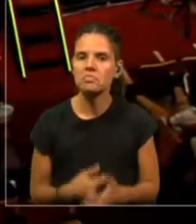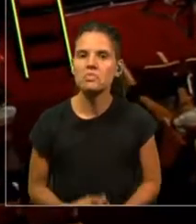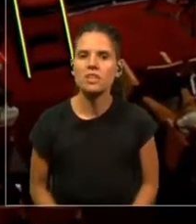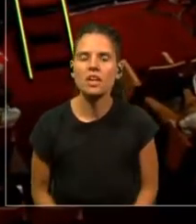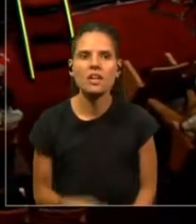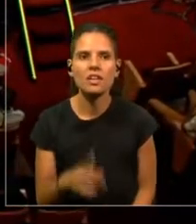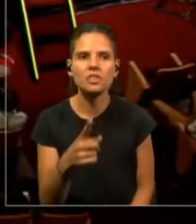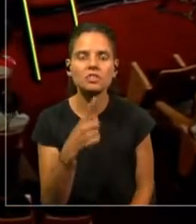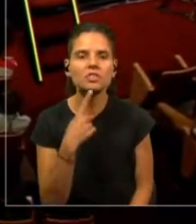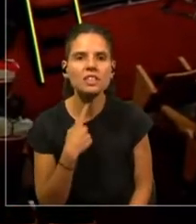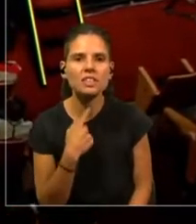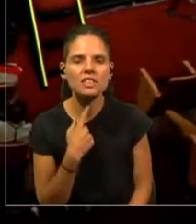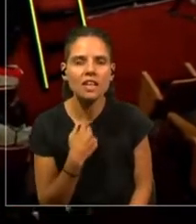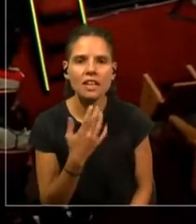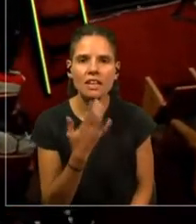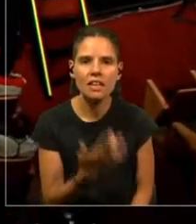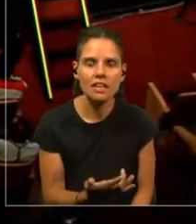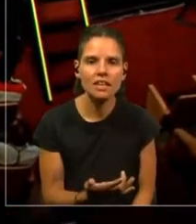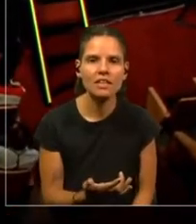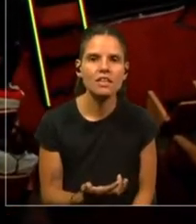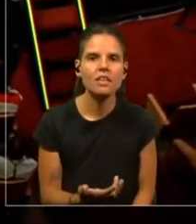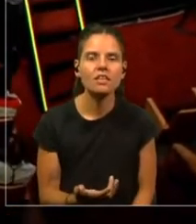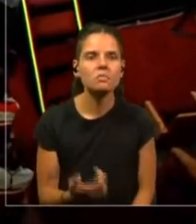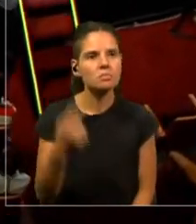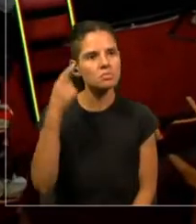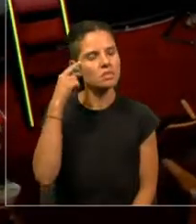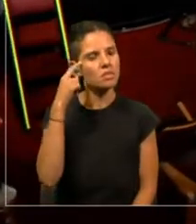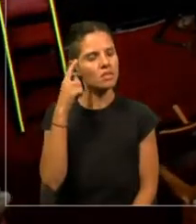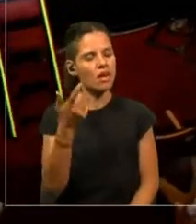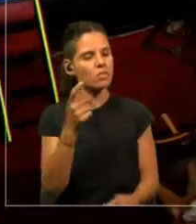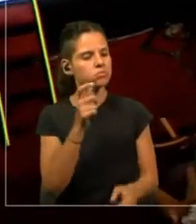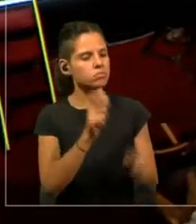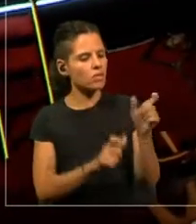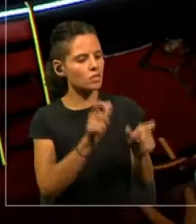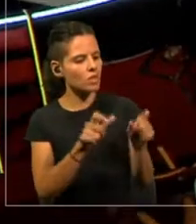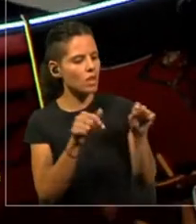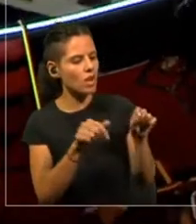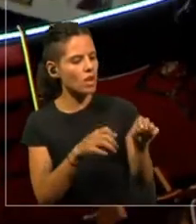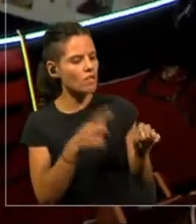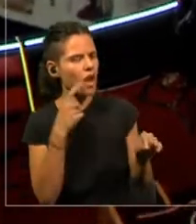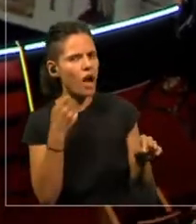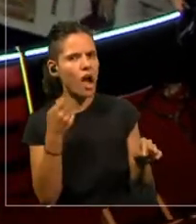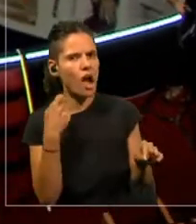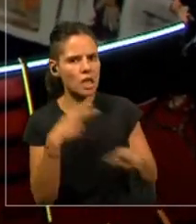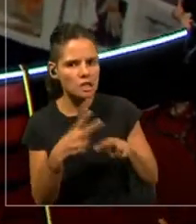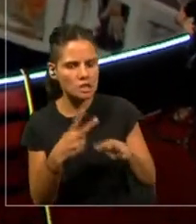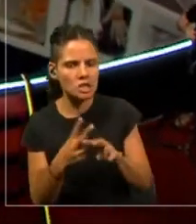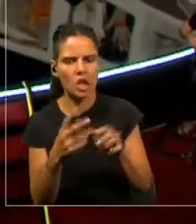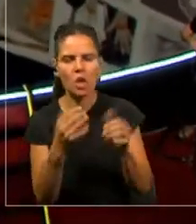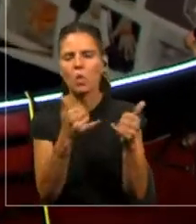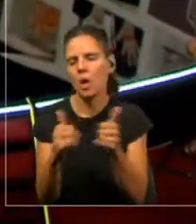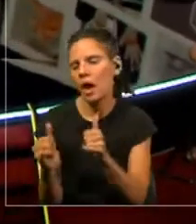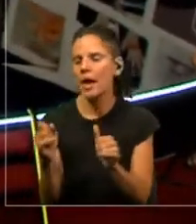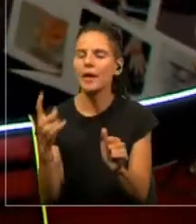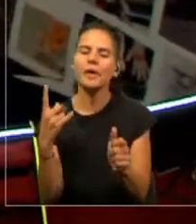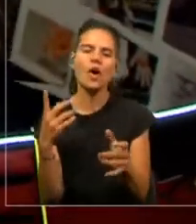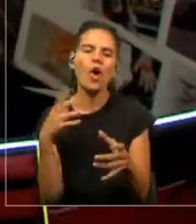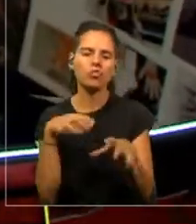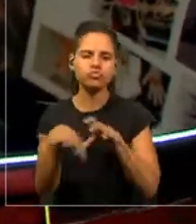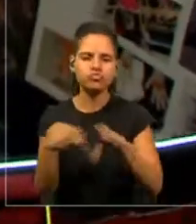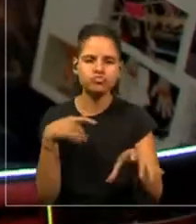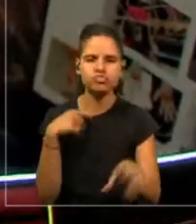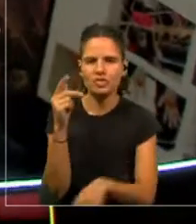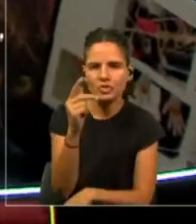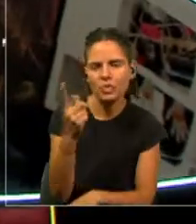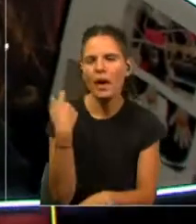tratar de que este video funcione. Los mismos juegos, juguetes sexuales y de lo que ya